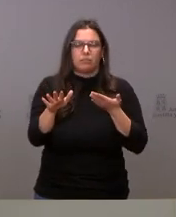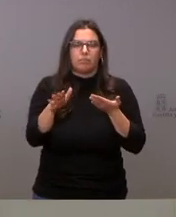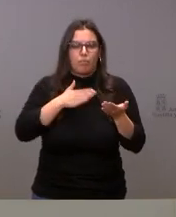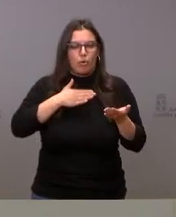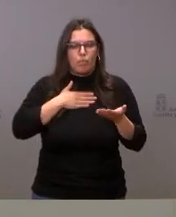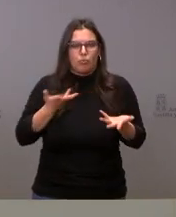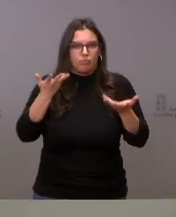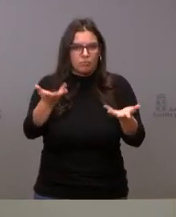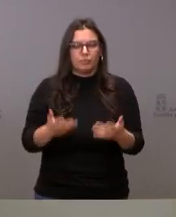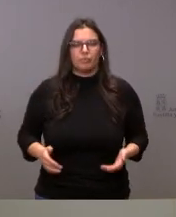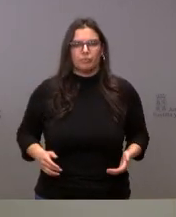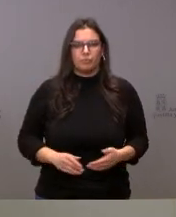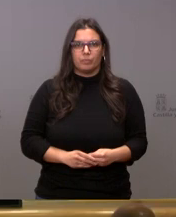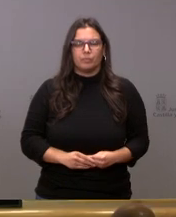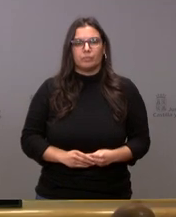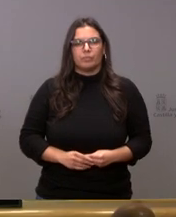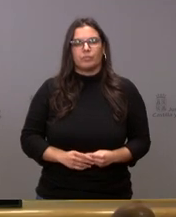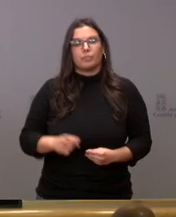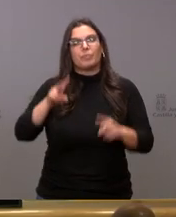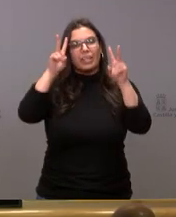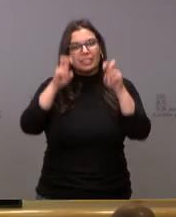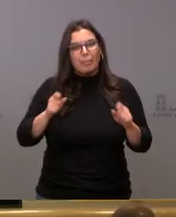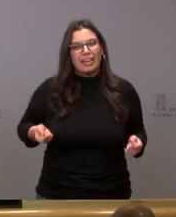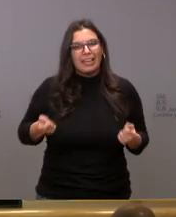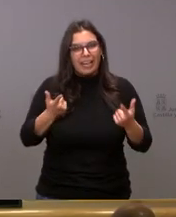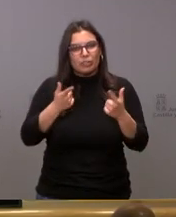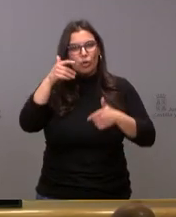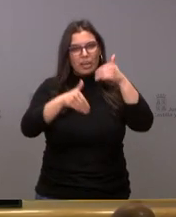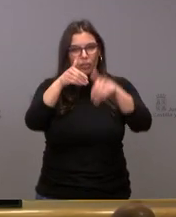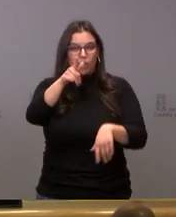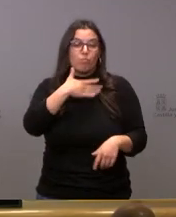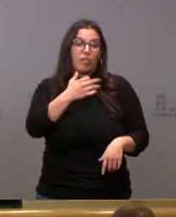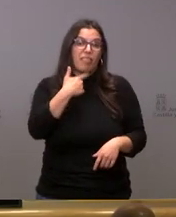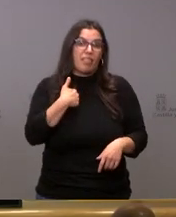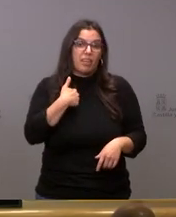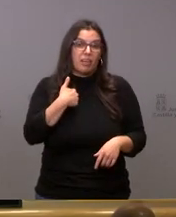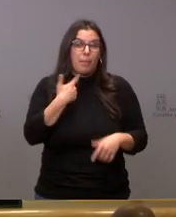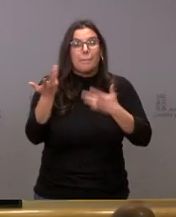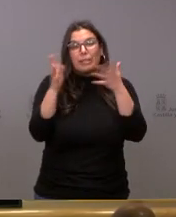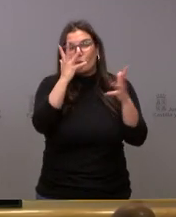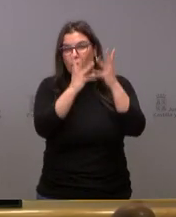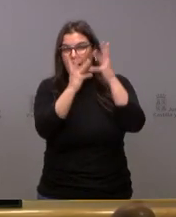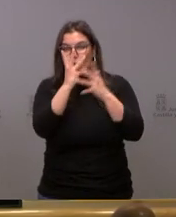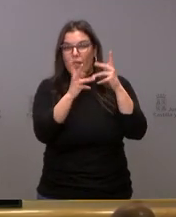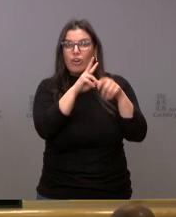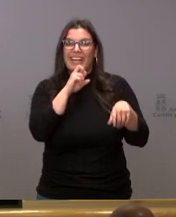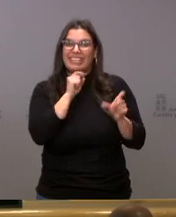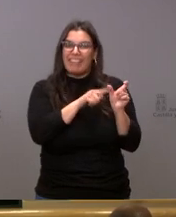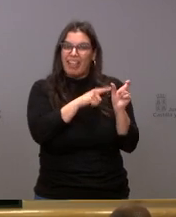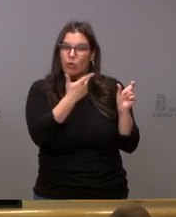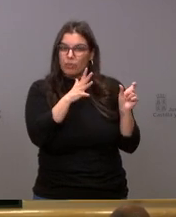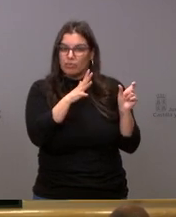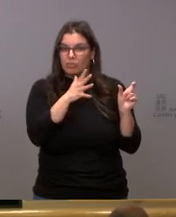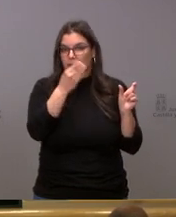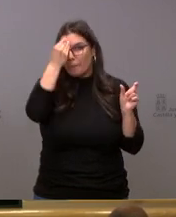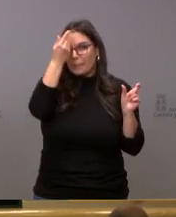transporte que pongamos a su disposición. Sí, sobre el coste de las elecciones sí que nos podrá decir la cantidad estimada que reserva la Junta para este proceso.